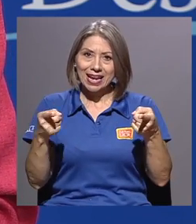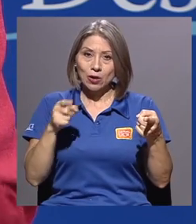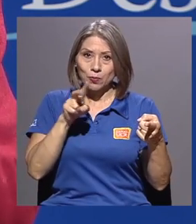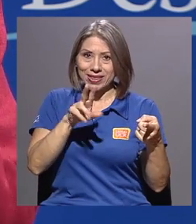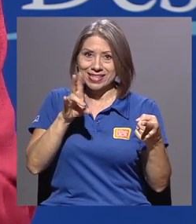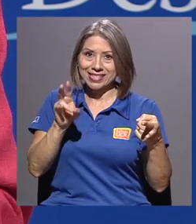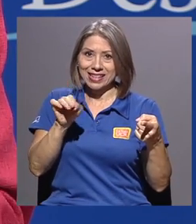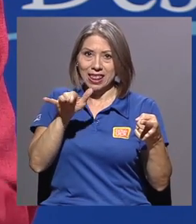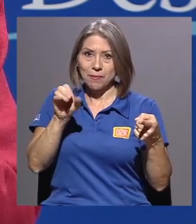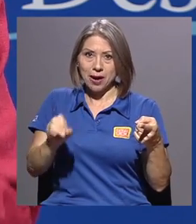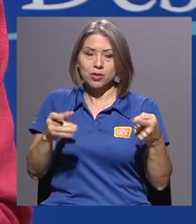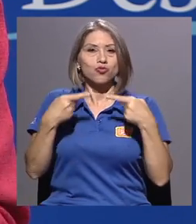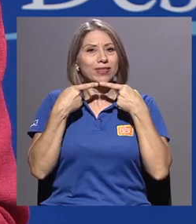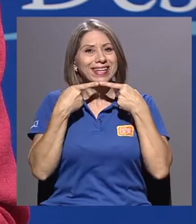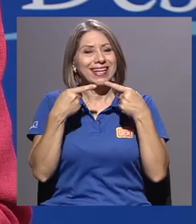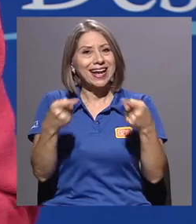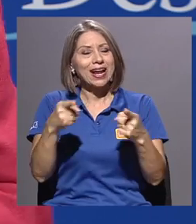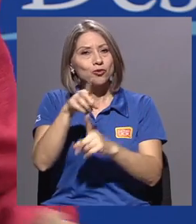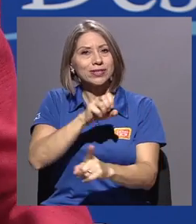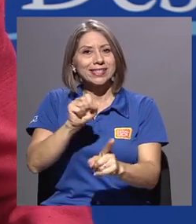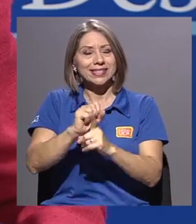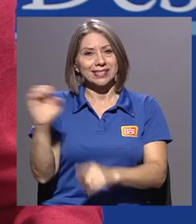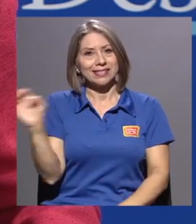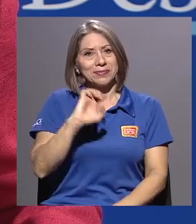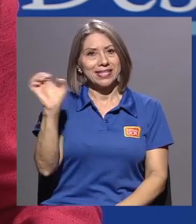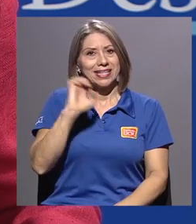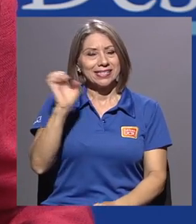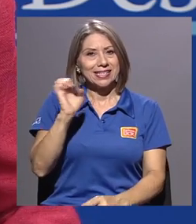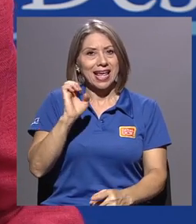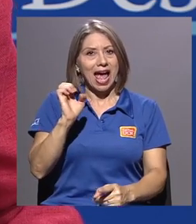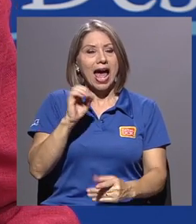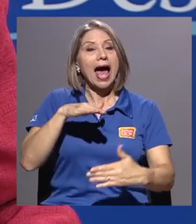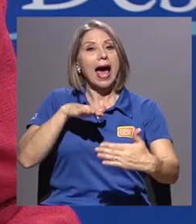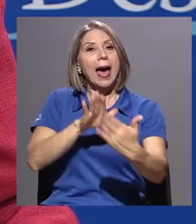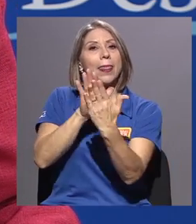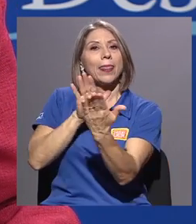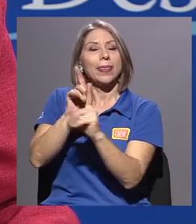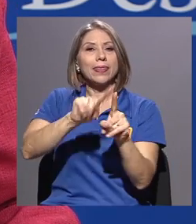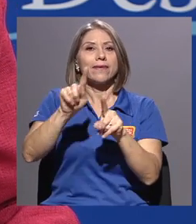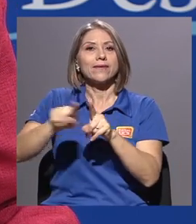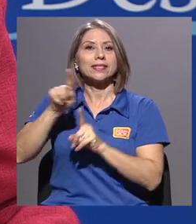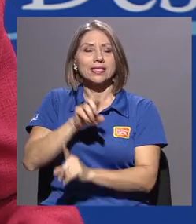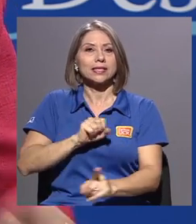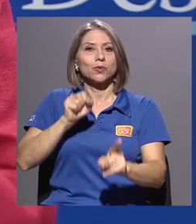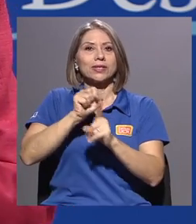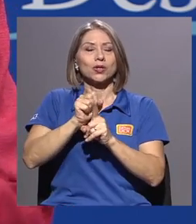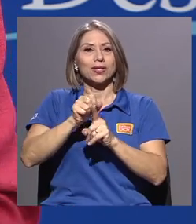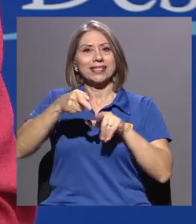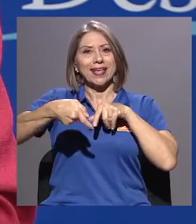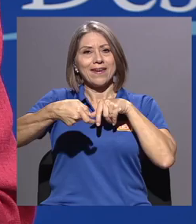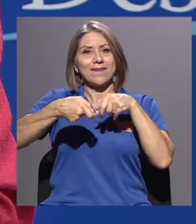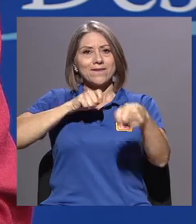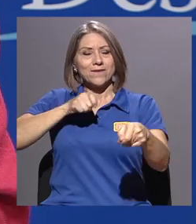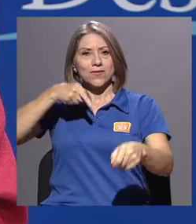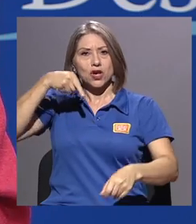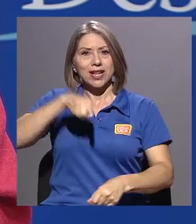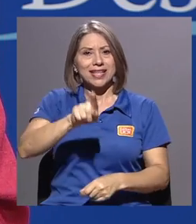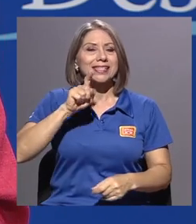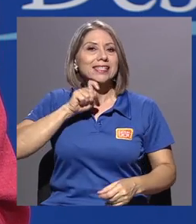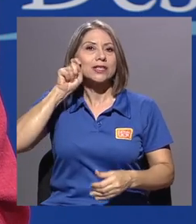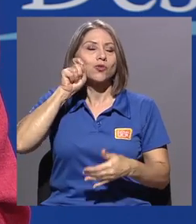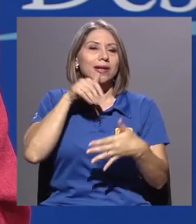de mayo en estado de emergencia frente a las diversas situaciones de violencia sexual que estudiantes,